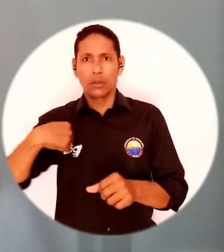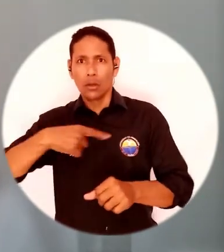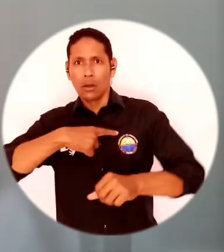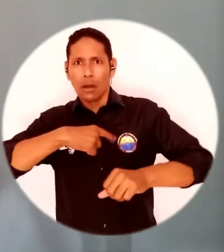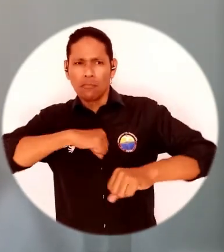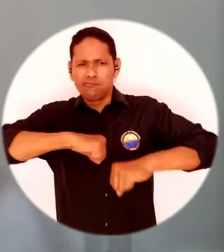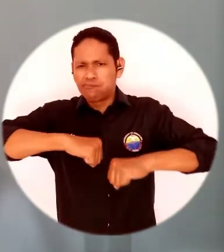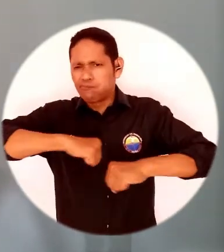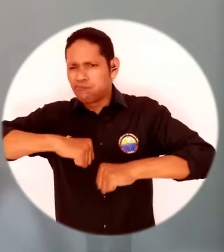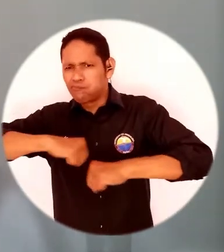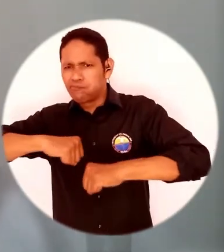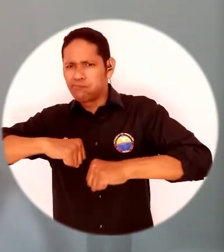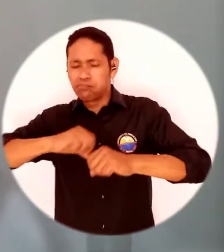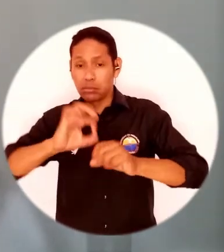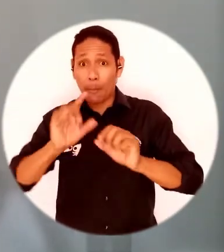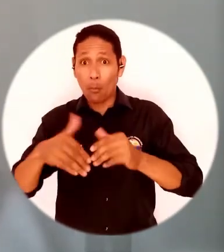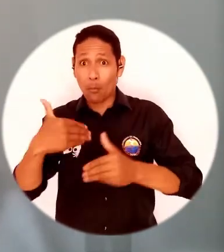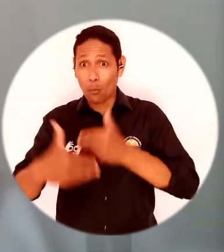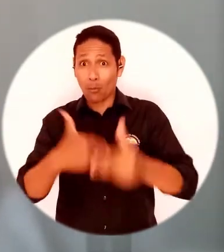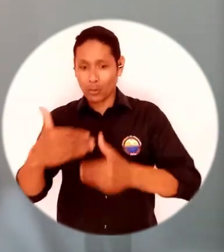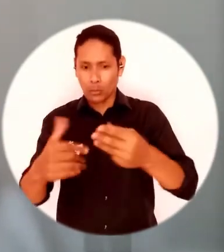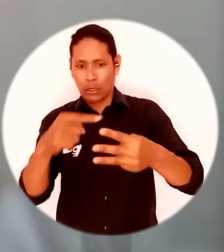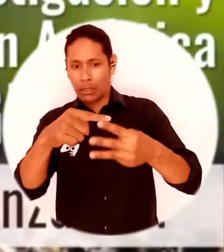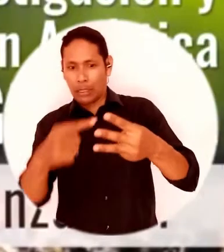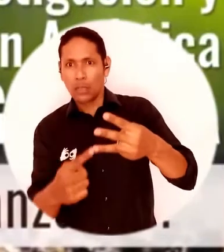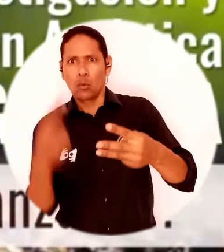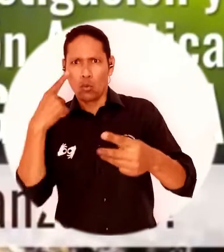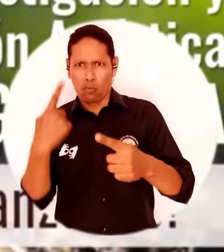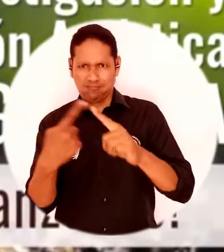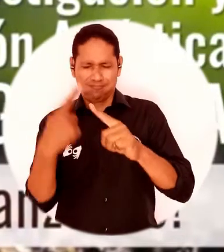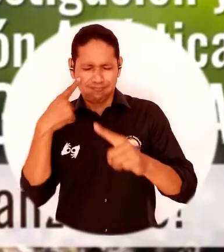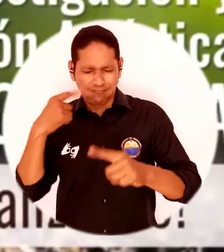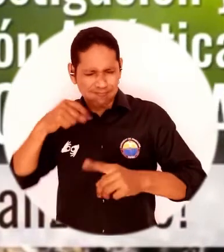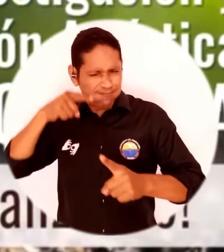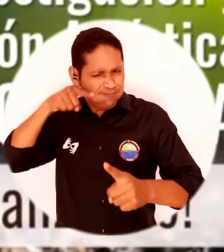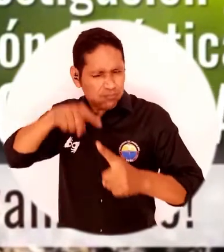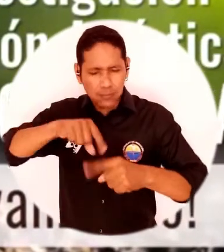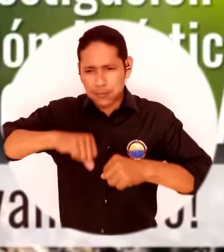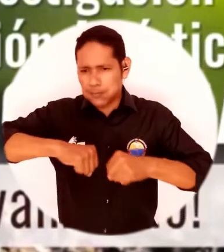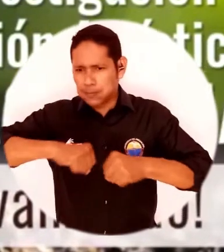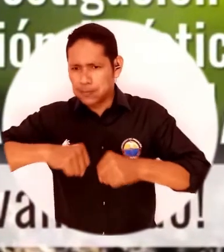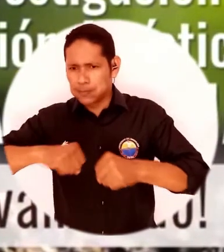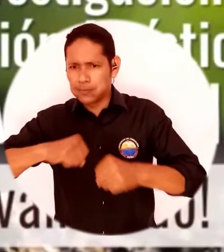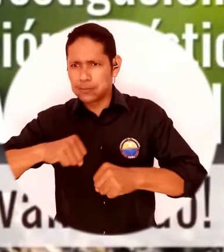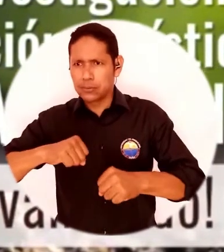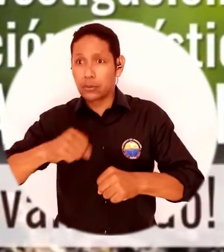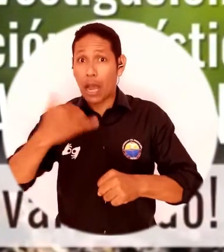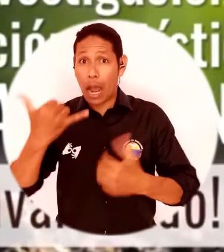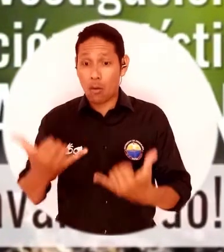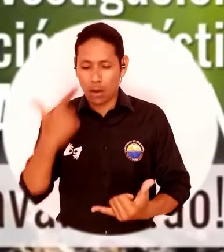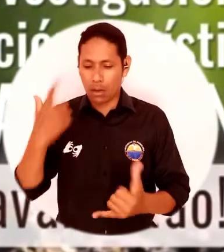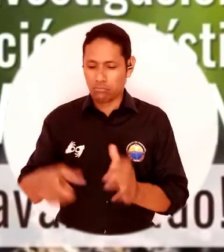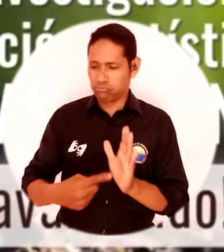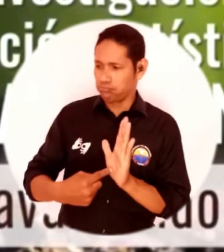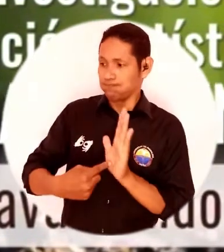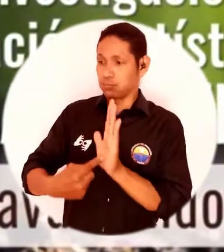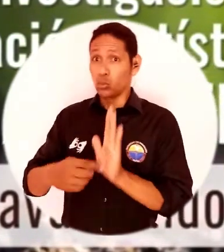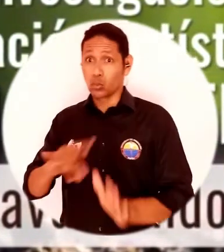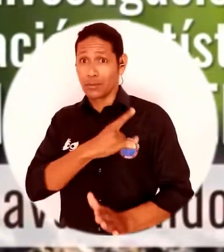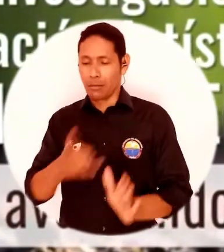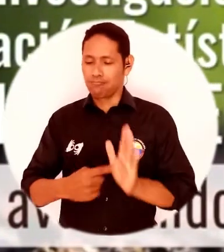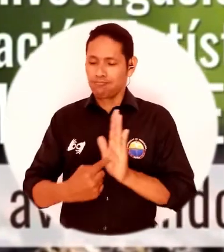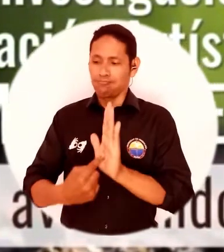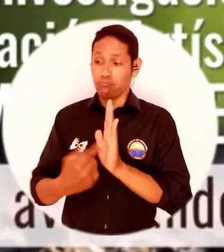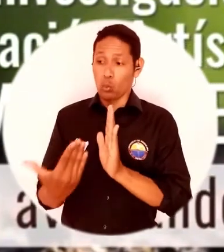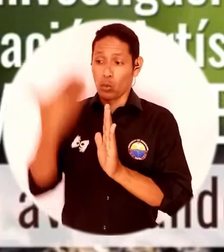logrado dinamizar uno de los tres procesos misionales, teniendo unos resultados que son a